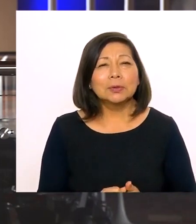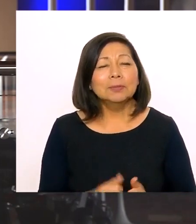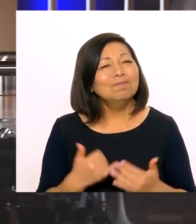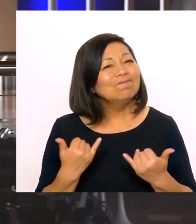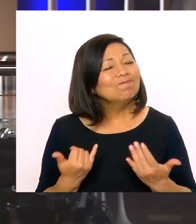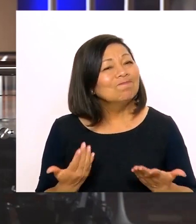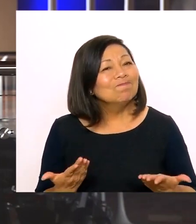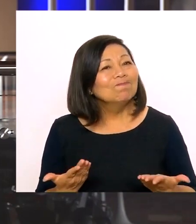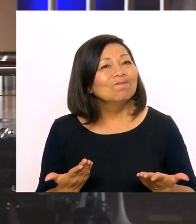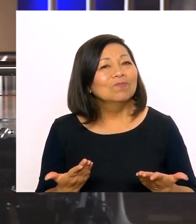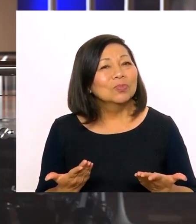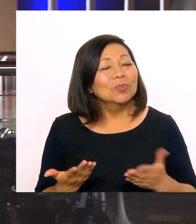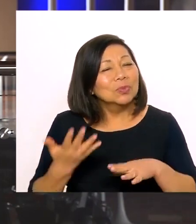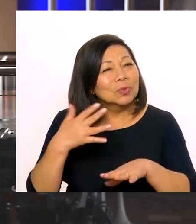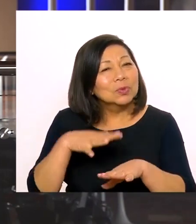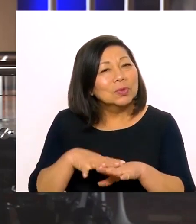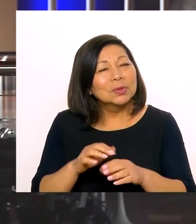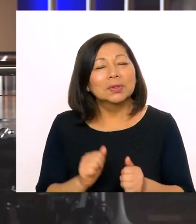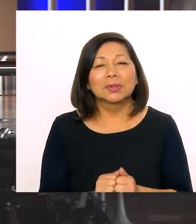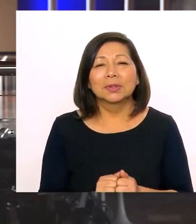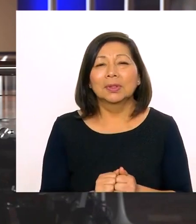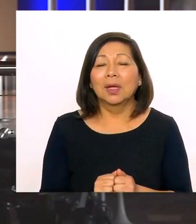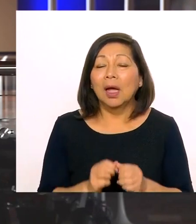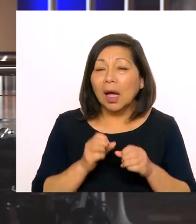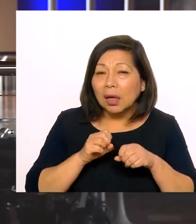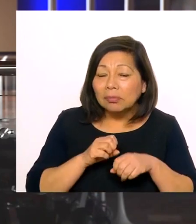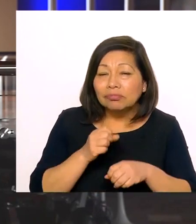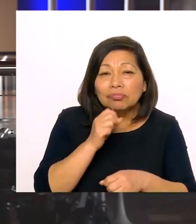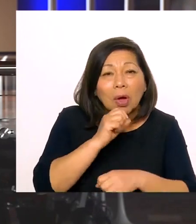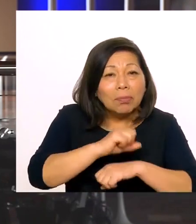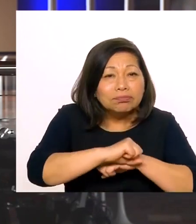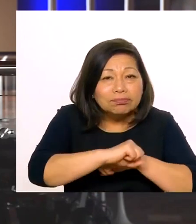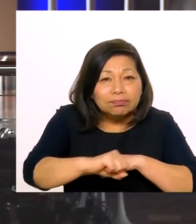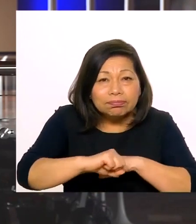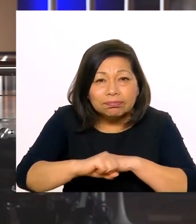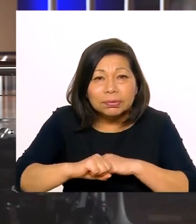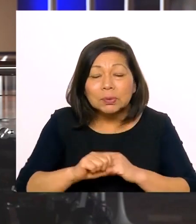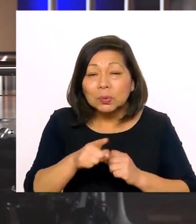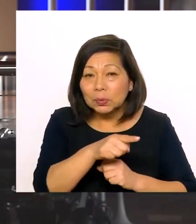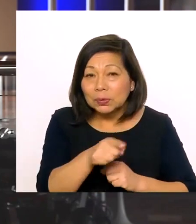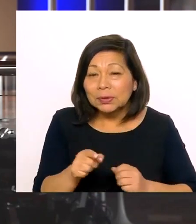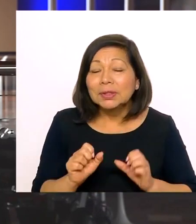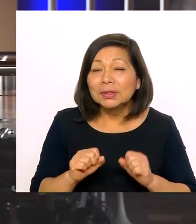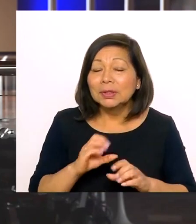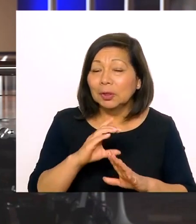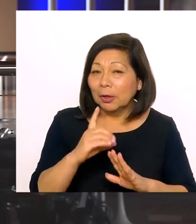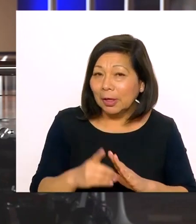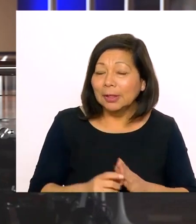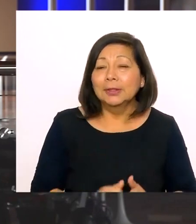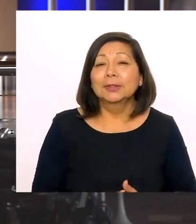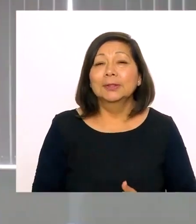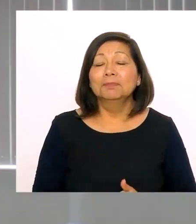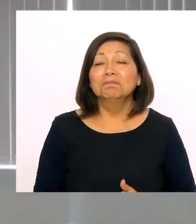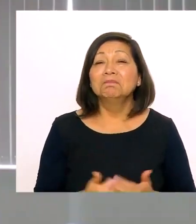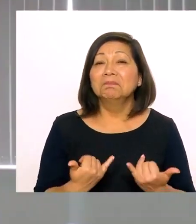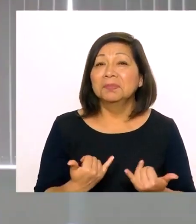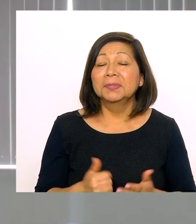si vamos a hablar un poco acerca de este modo inclusión, esta campaña que están lanzando ustedes.